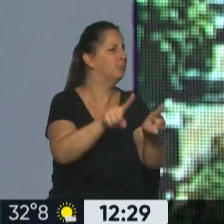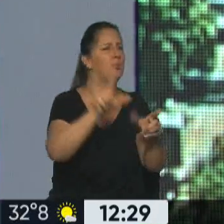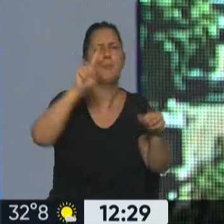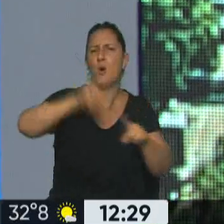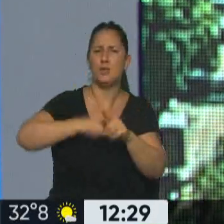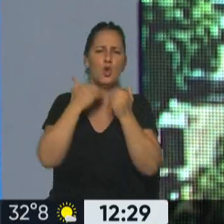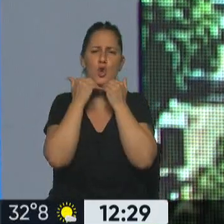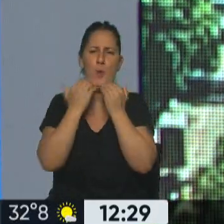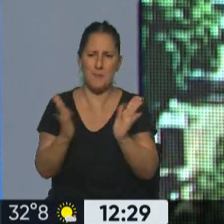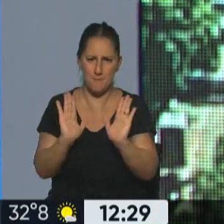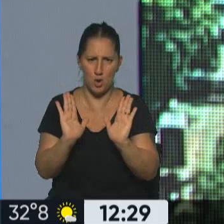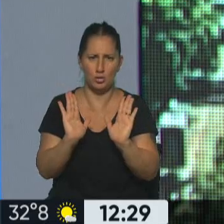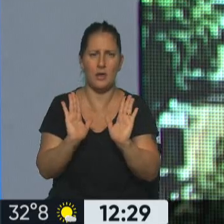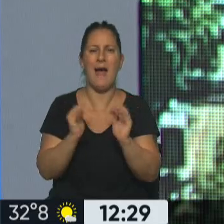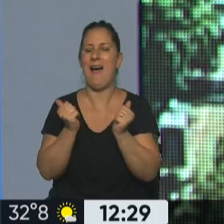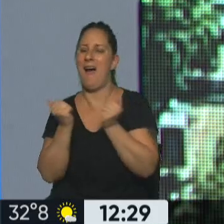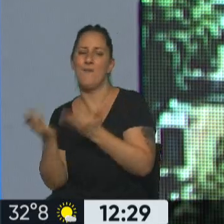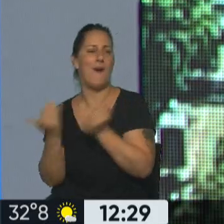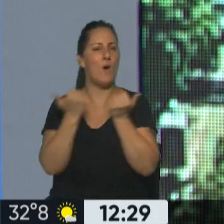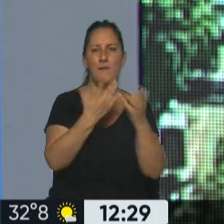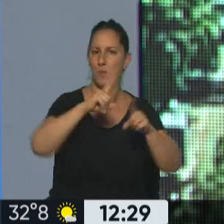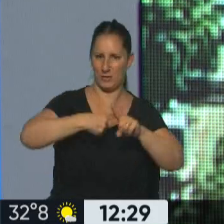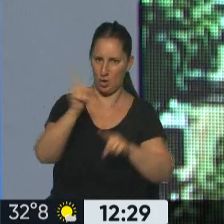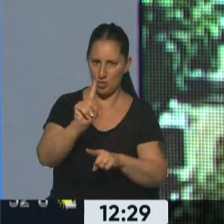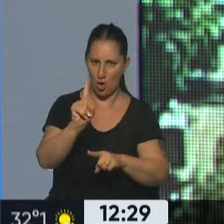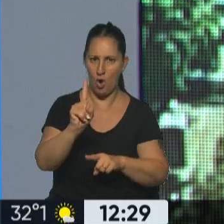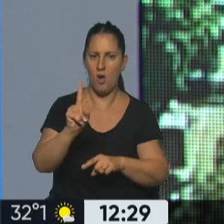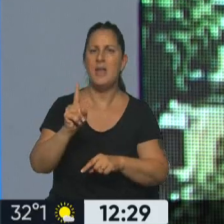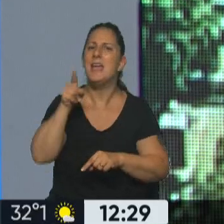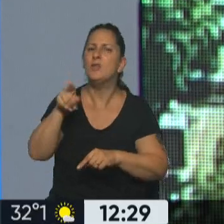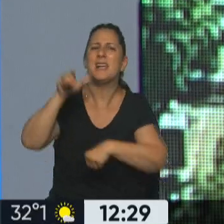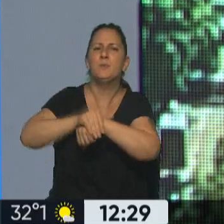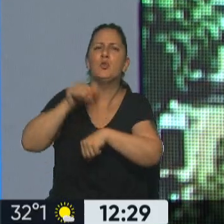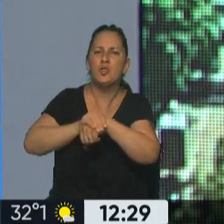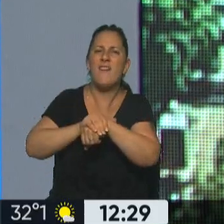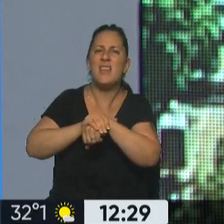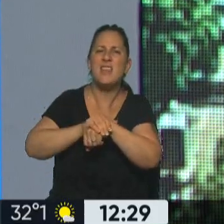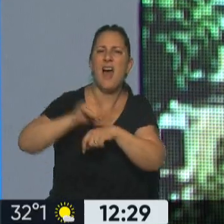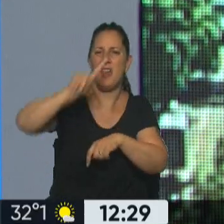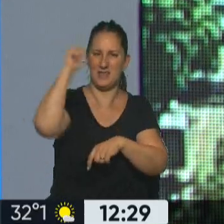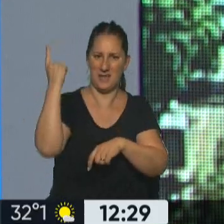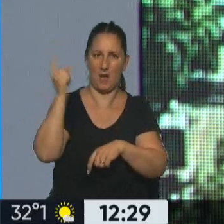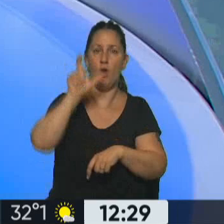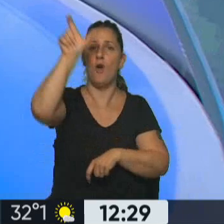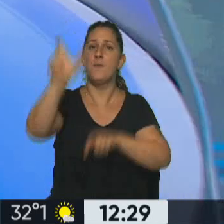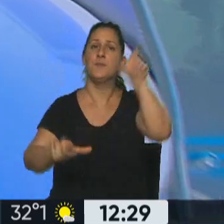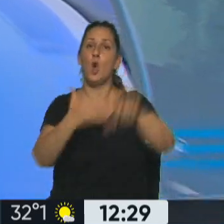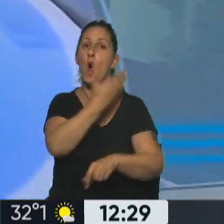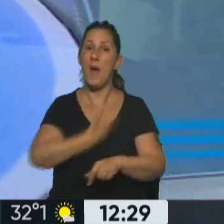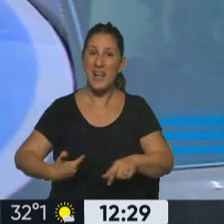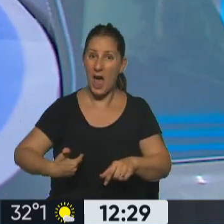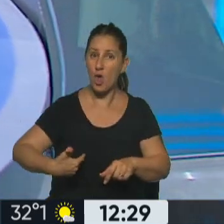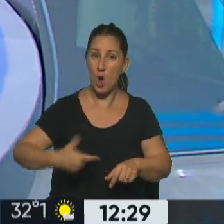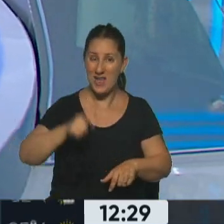quiero ser muy claro en esto, no es una cuestión de partidos políticos, es una cuestión de políticas de Estado. Digo, los gobernadores se juntaron ayer